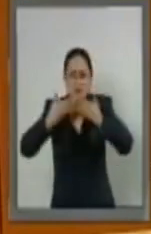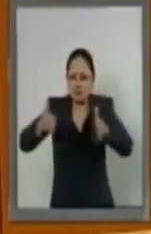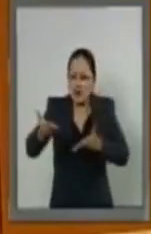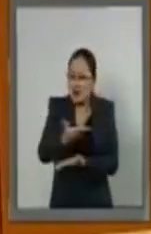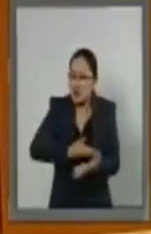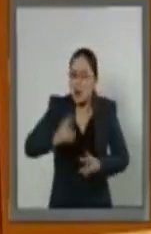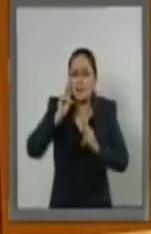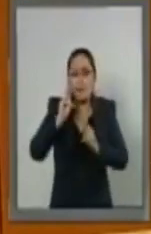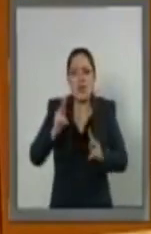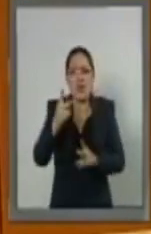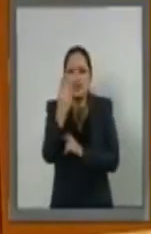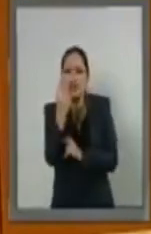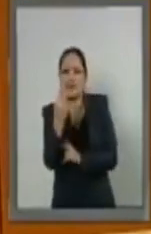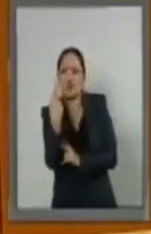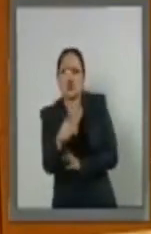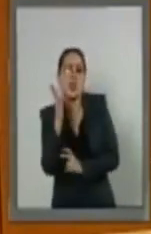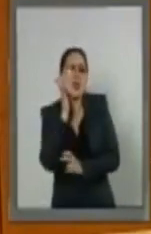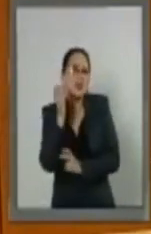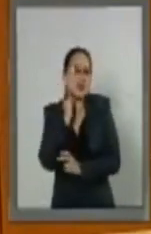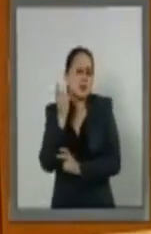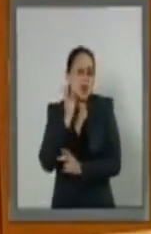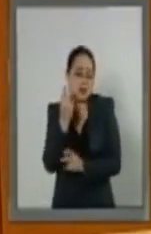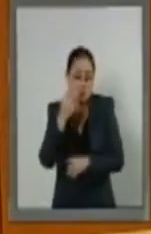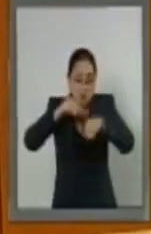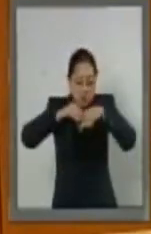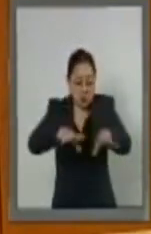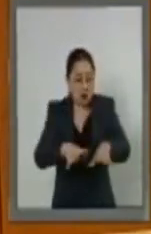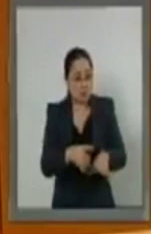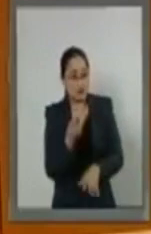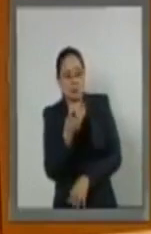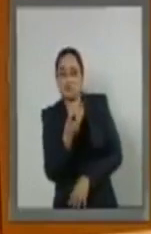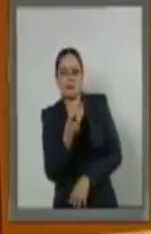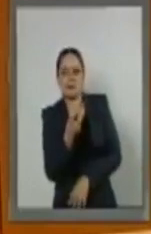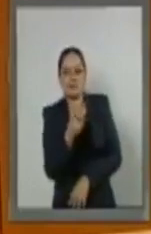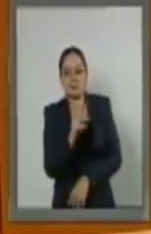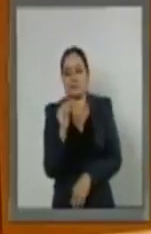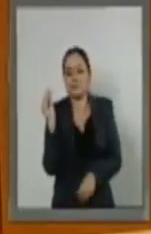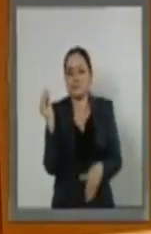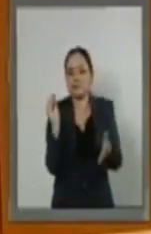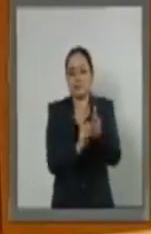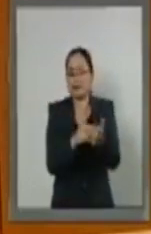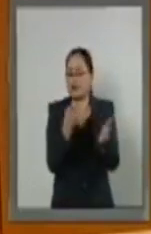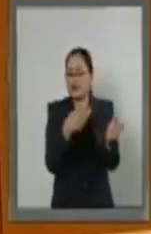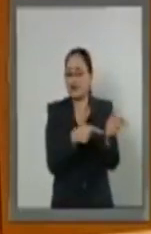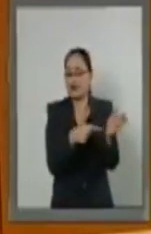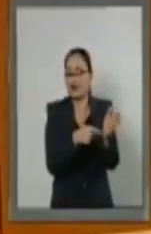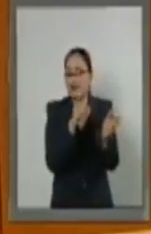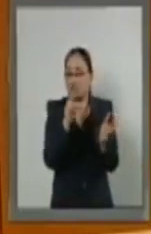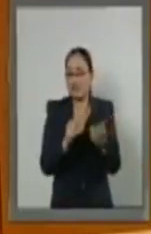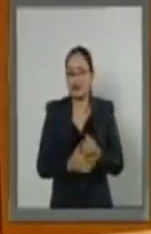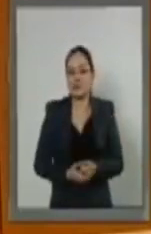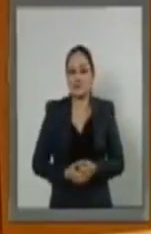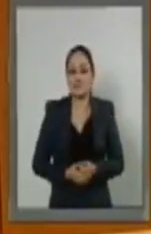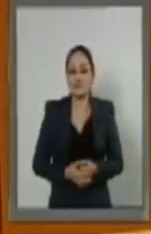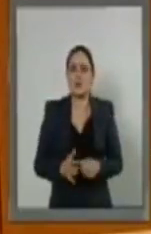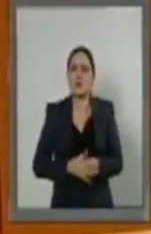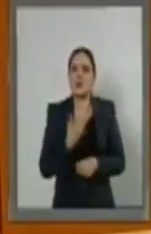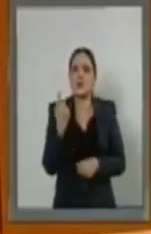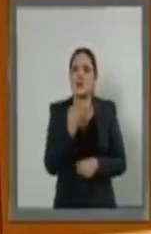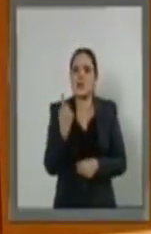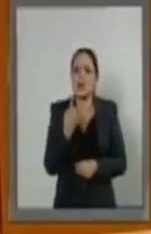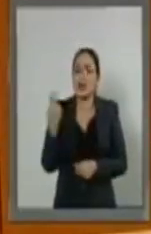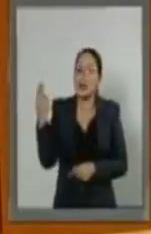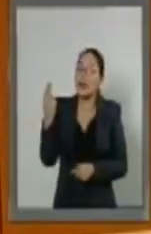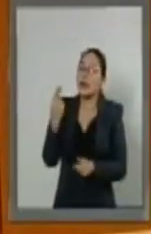que salga en el canal del Congreso. No está autorizado en esta convocatoria, porque se requiere